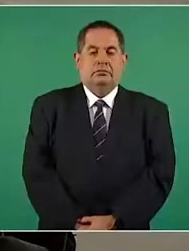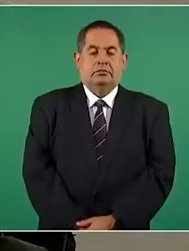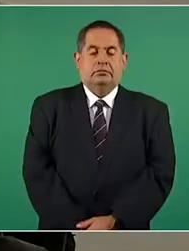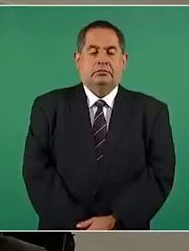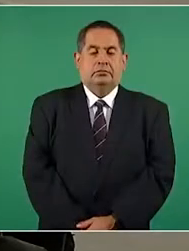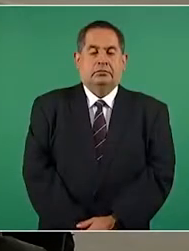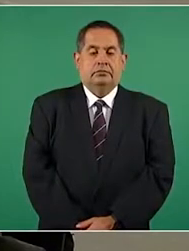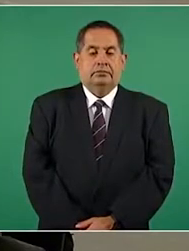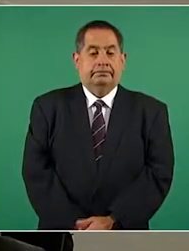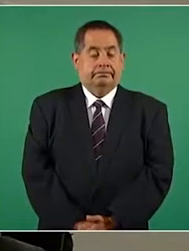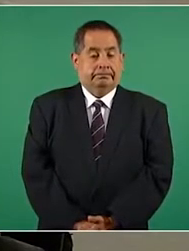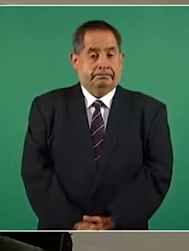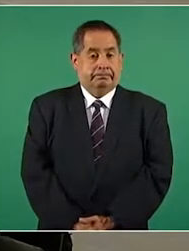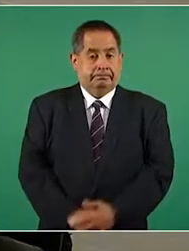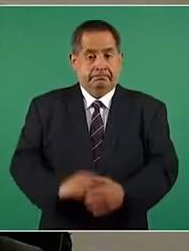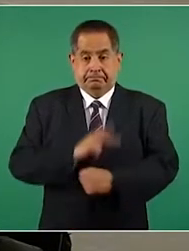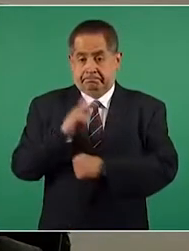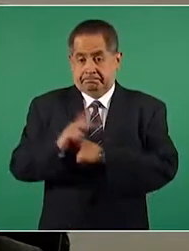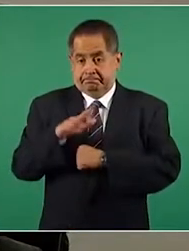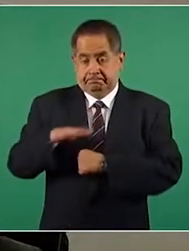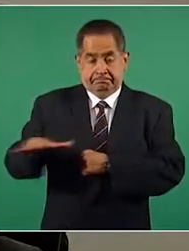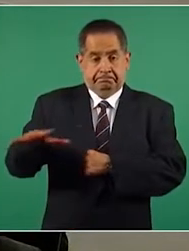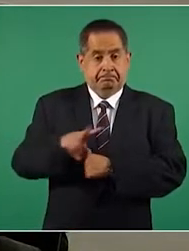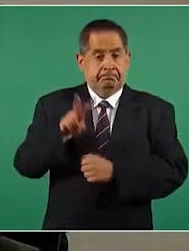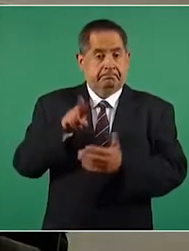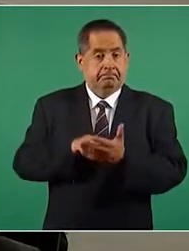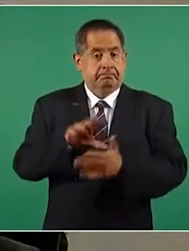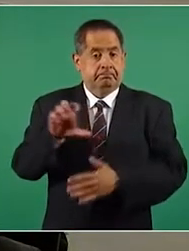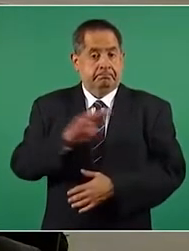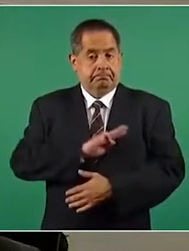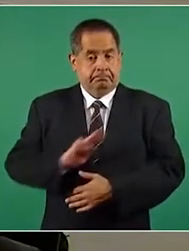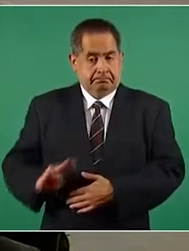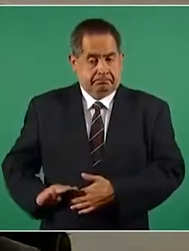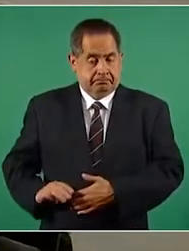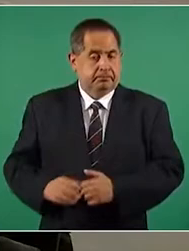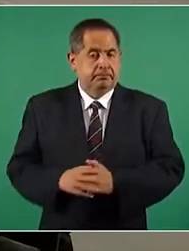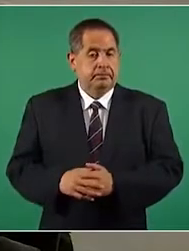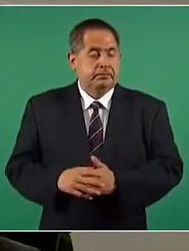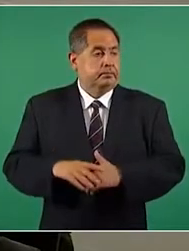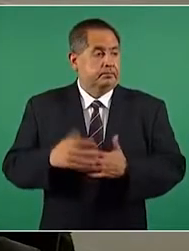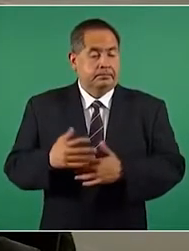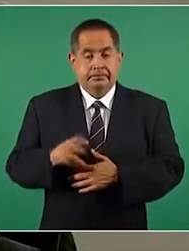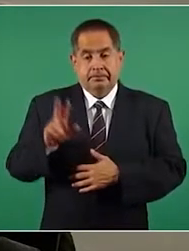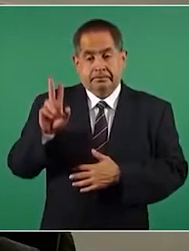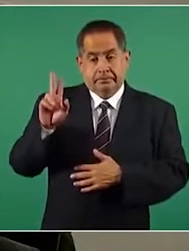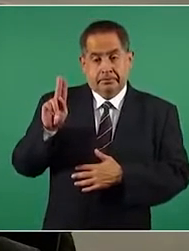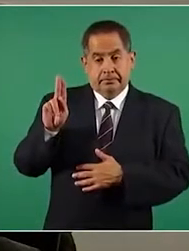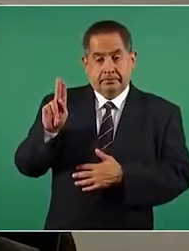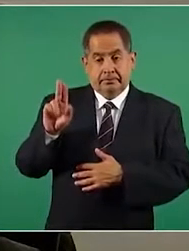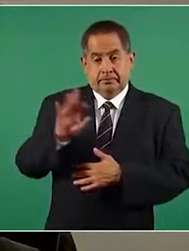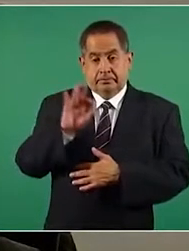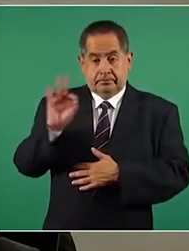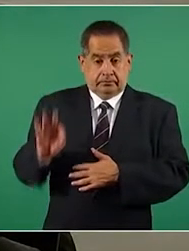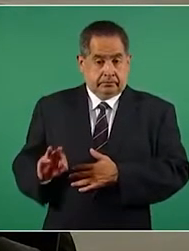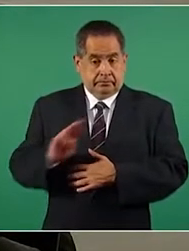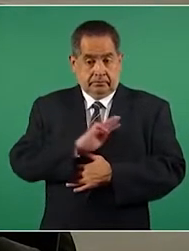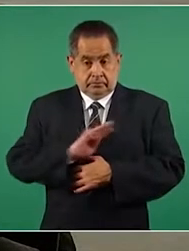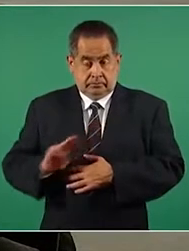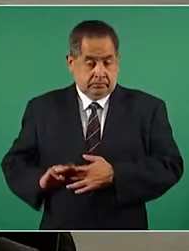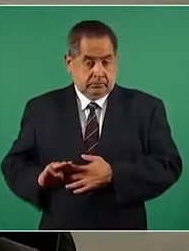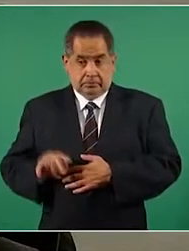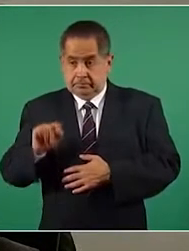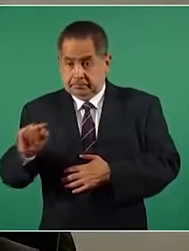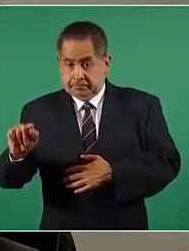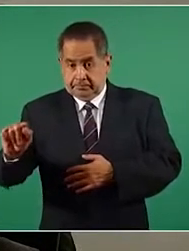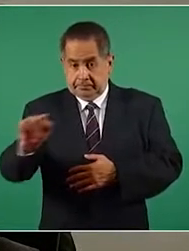el ochenta por ciento, el ochenta